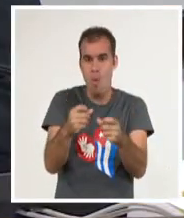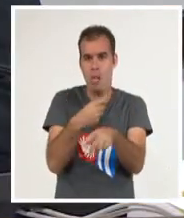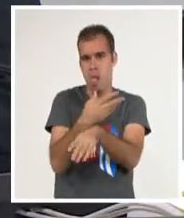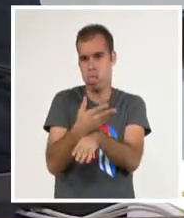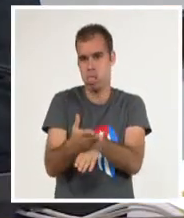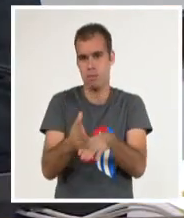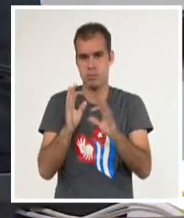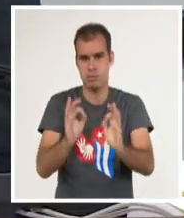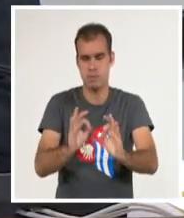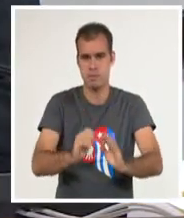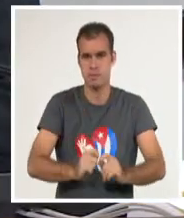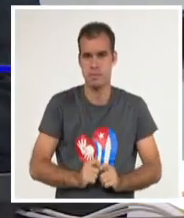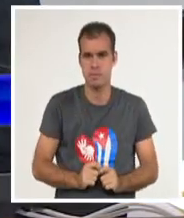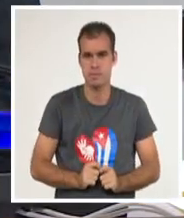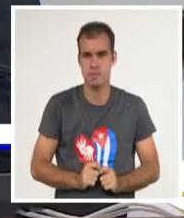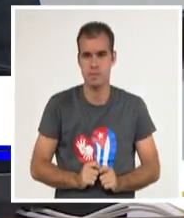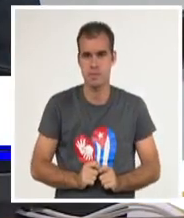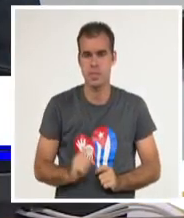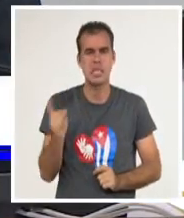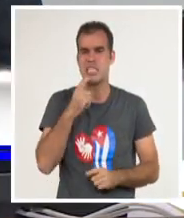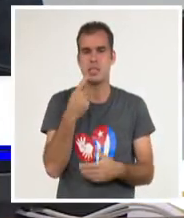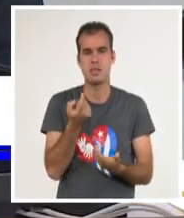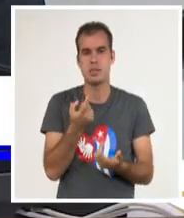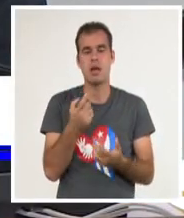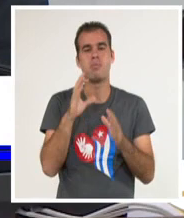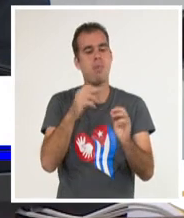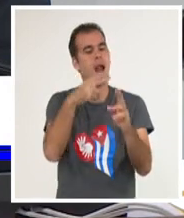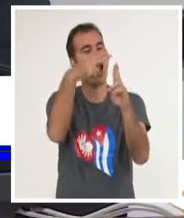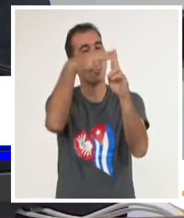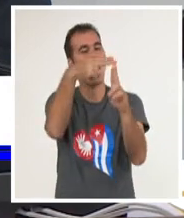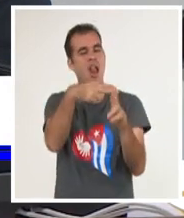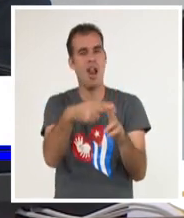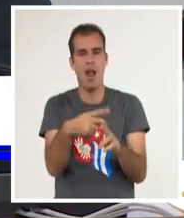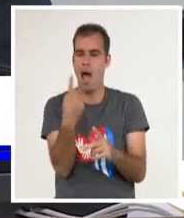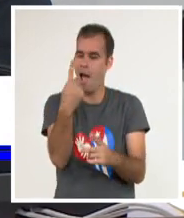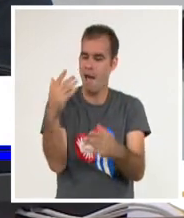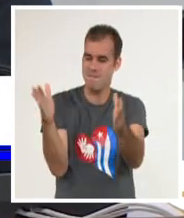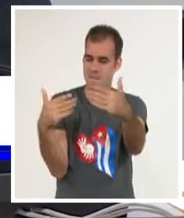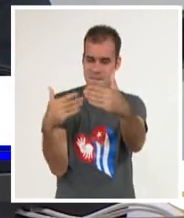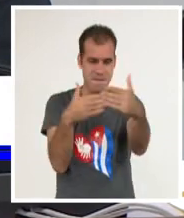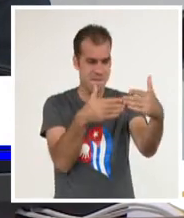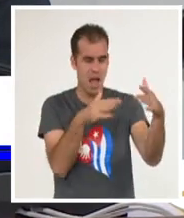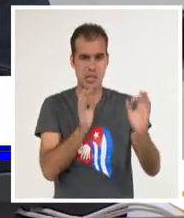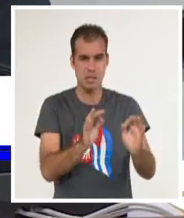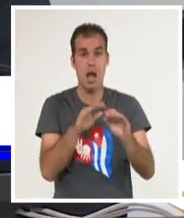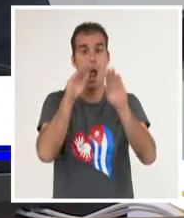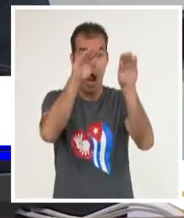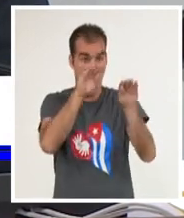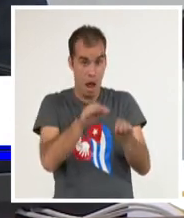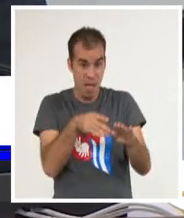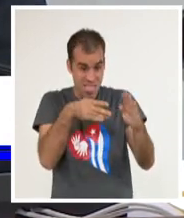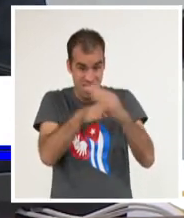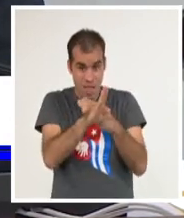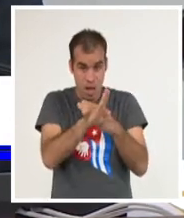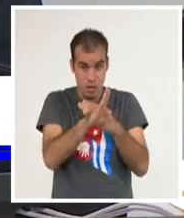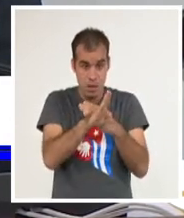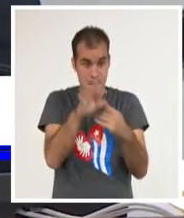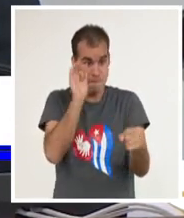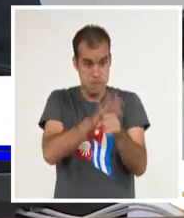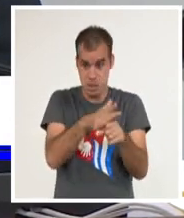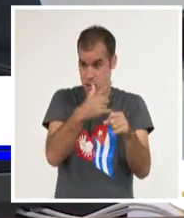clasificación y todo lo que pasa por dentro de los almacenes hasta que sale la mercancía,